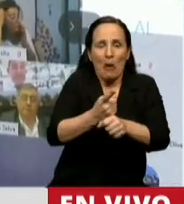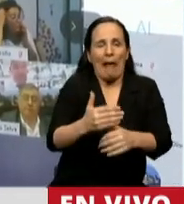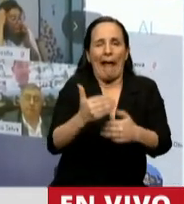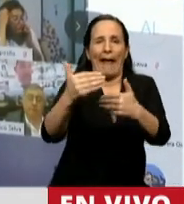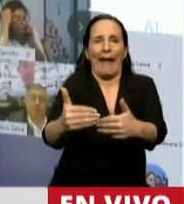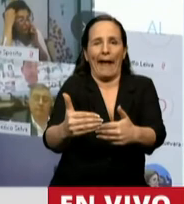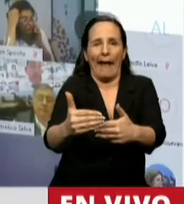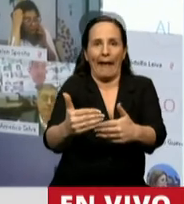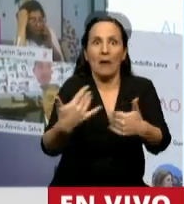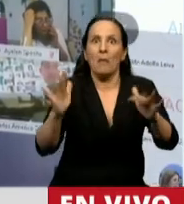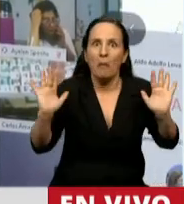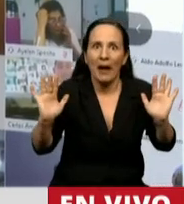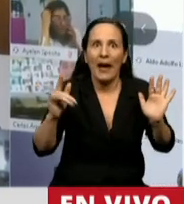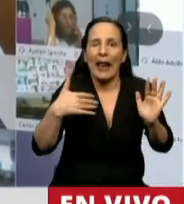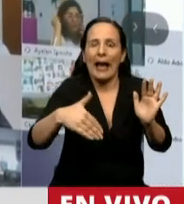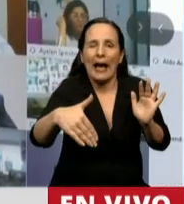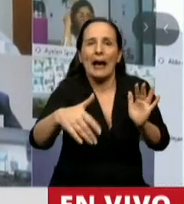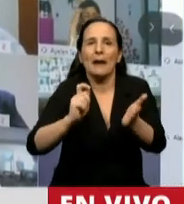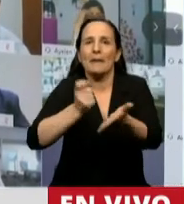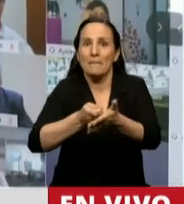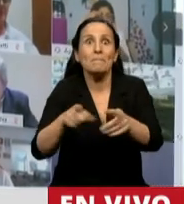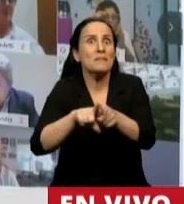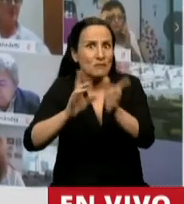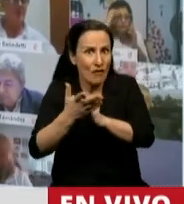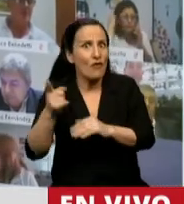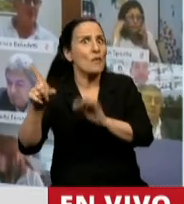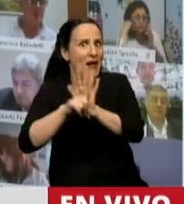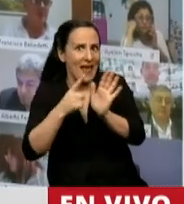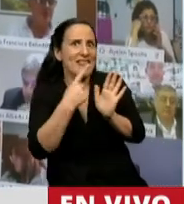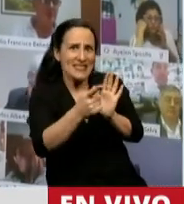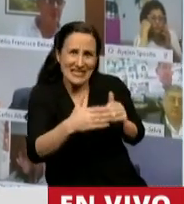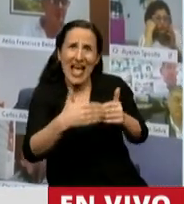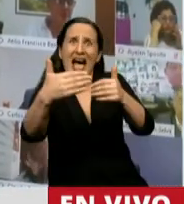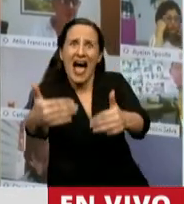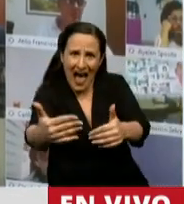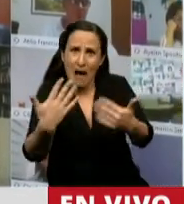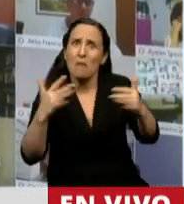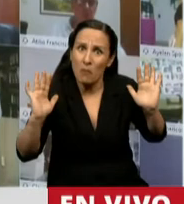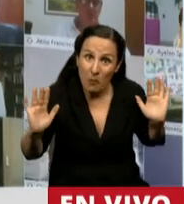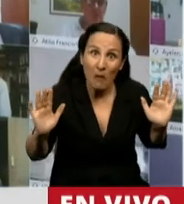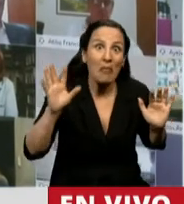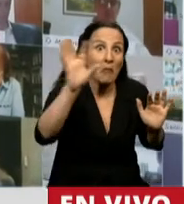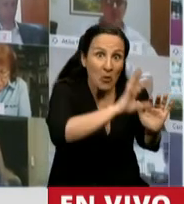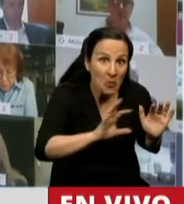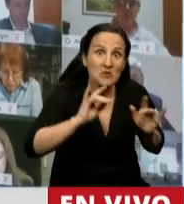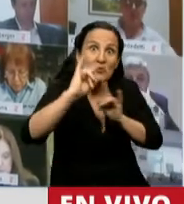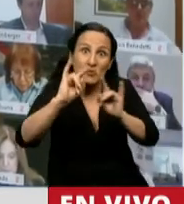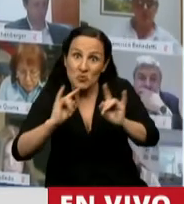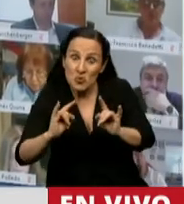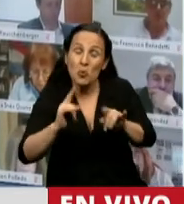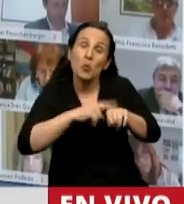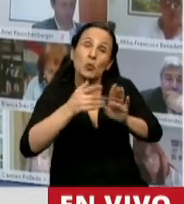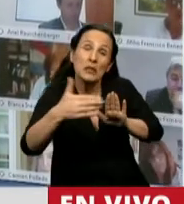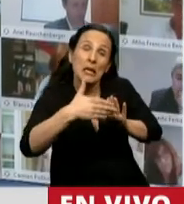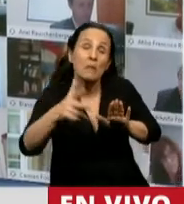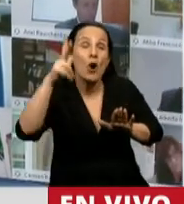realice en el mediano plazo, como lo está planteando la ley. Y le da la posibilidad a las provincias que en un lapso